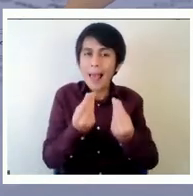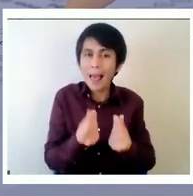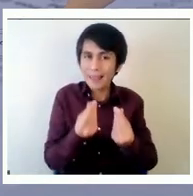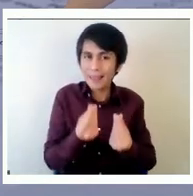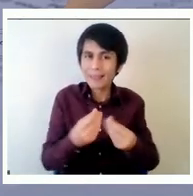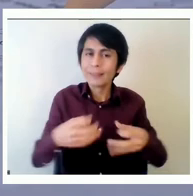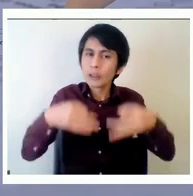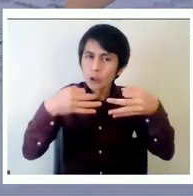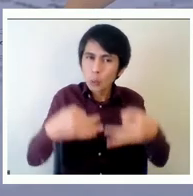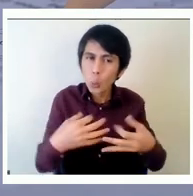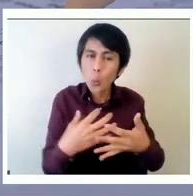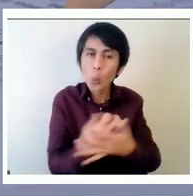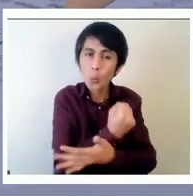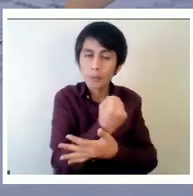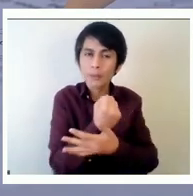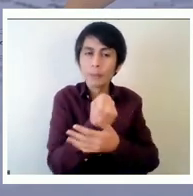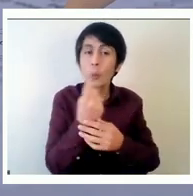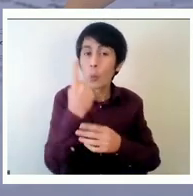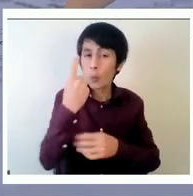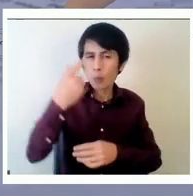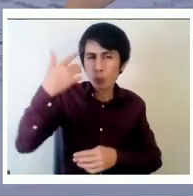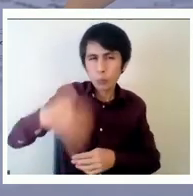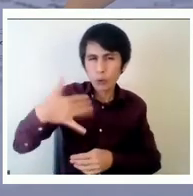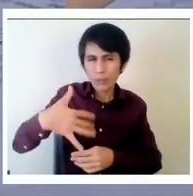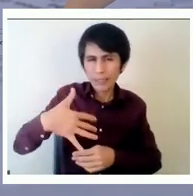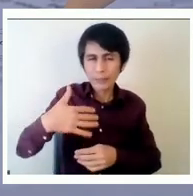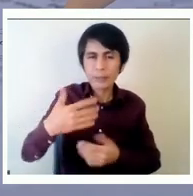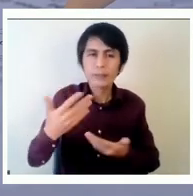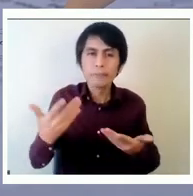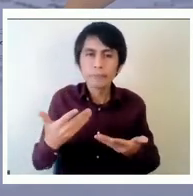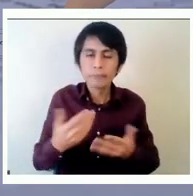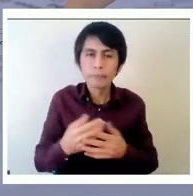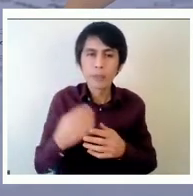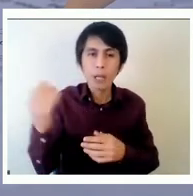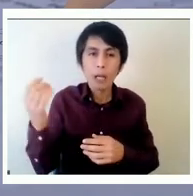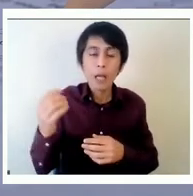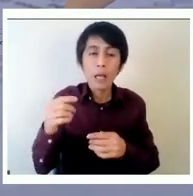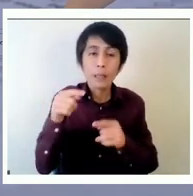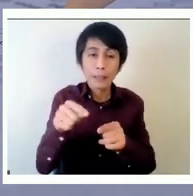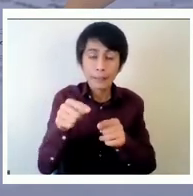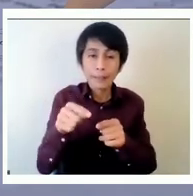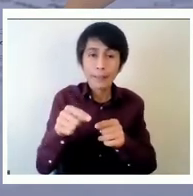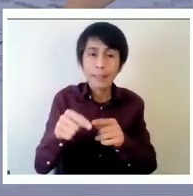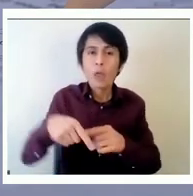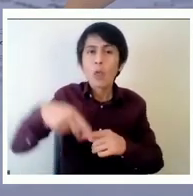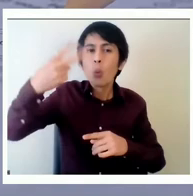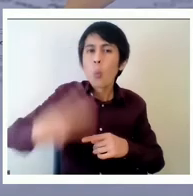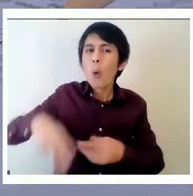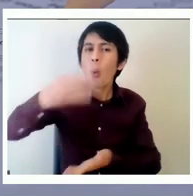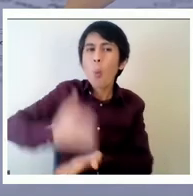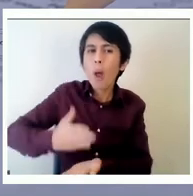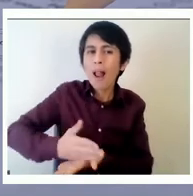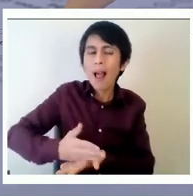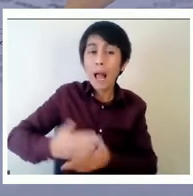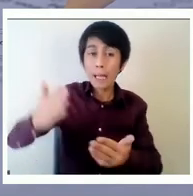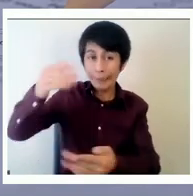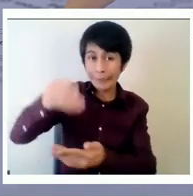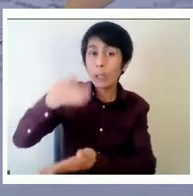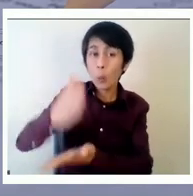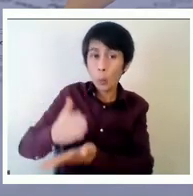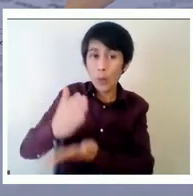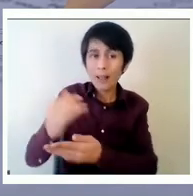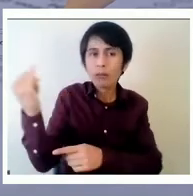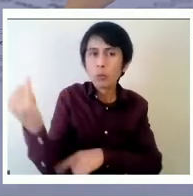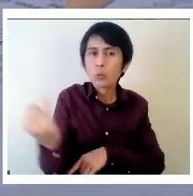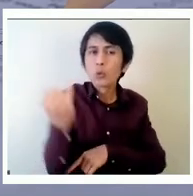es que la autonomía y la libertad de los sostenedores y de los colegios se resguarda por un